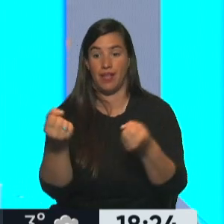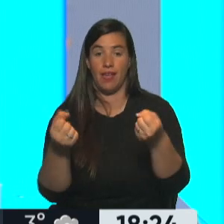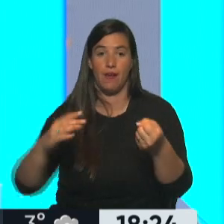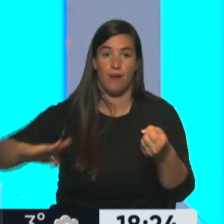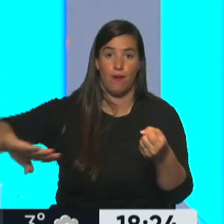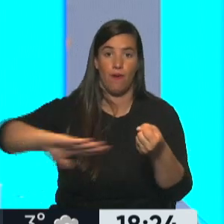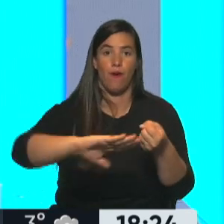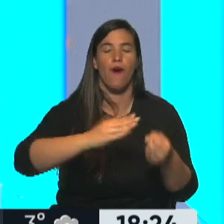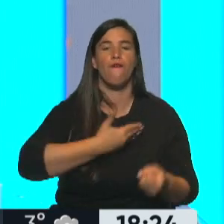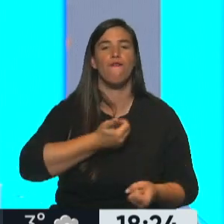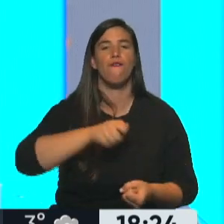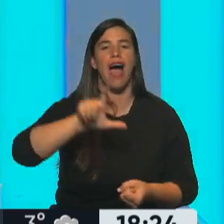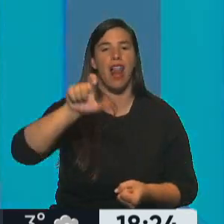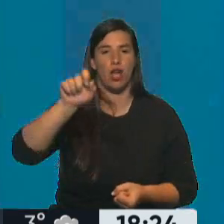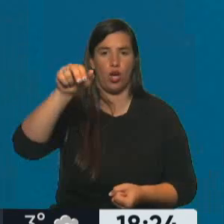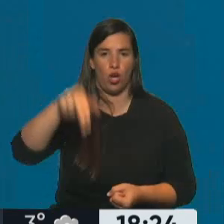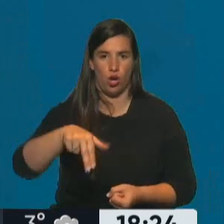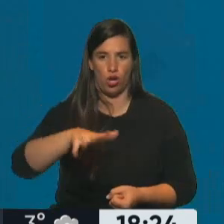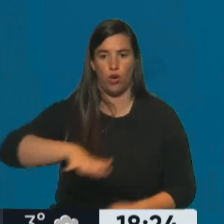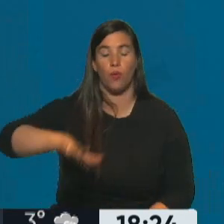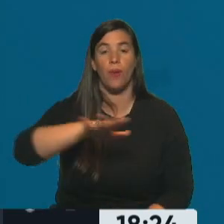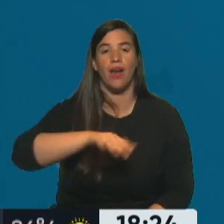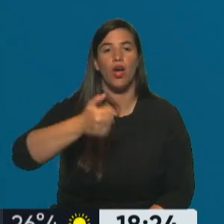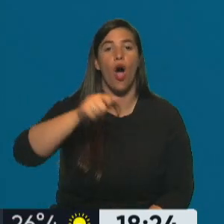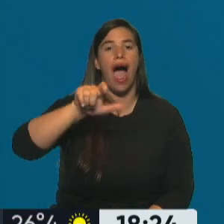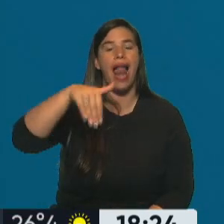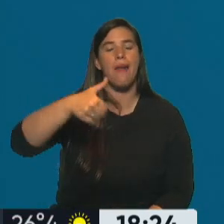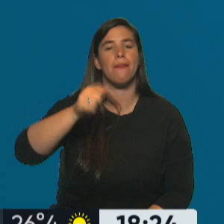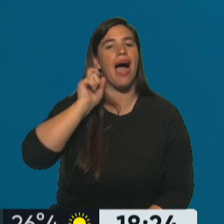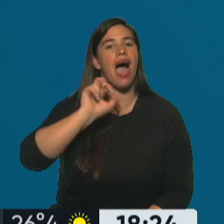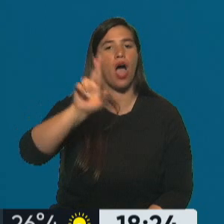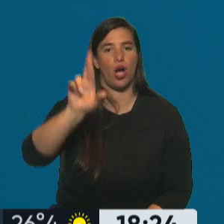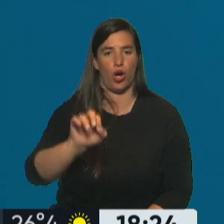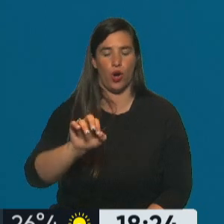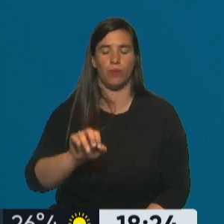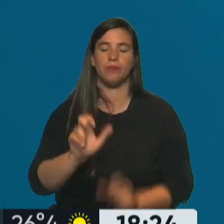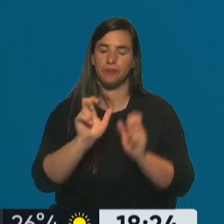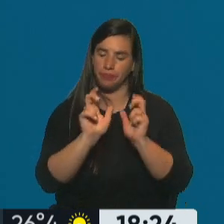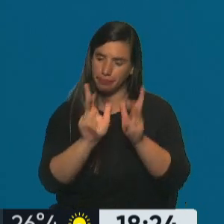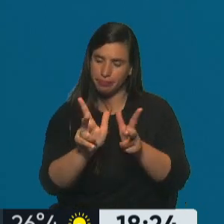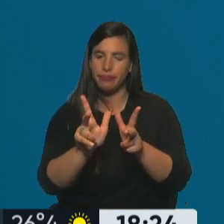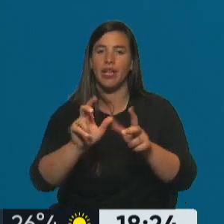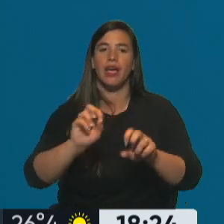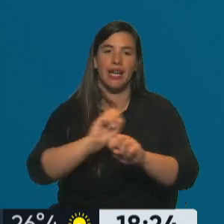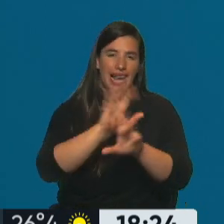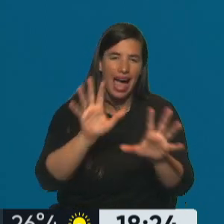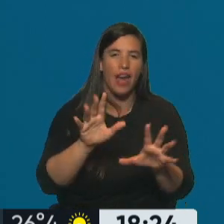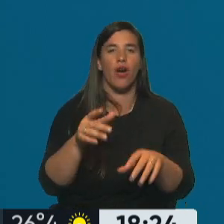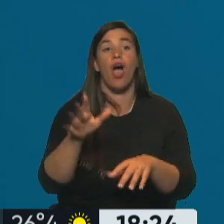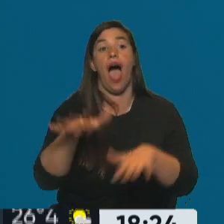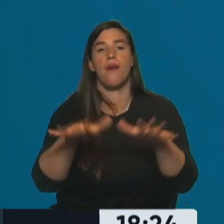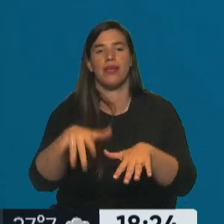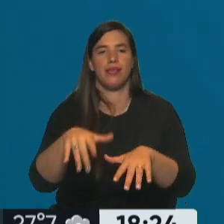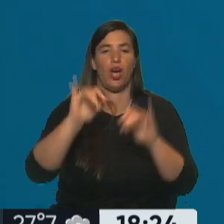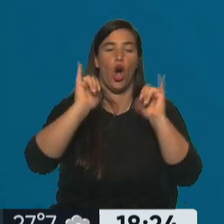el barrio donde yo vivo. Teniendo referencia, digo, para los más jóvenes, porque a lo mejor se basan por el grito, la motosierra y todas estas porquerías que están